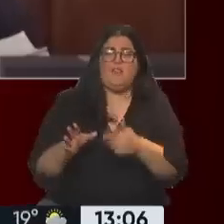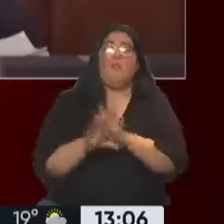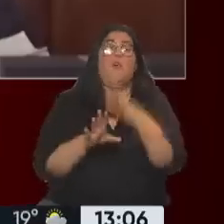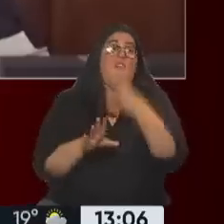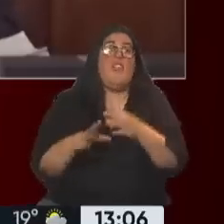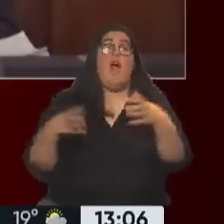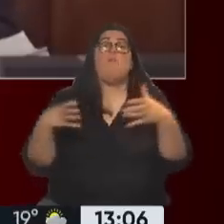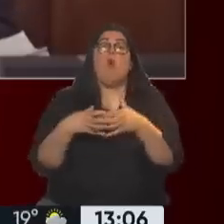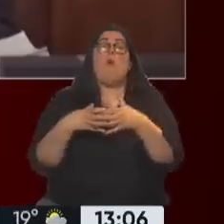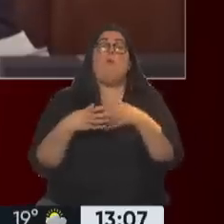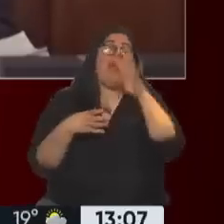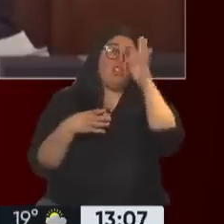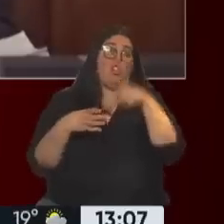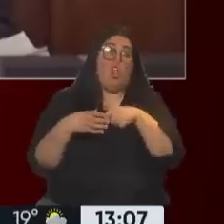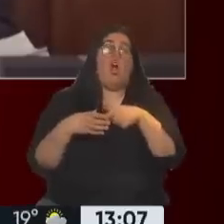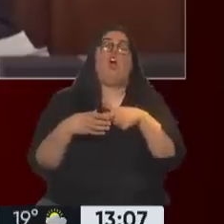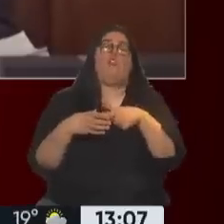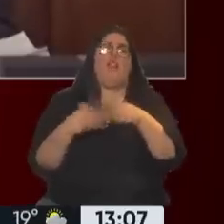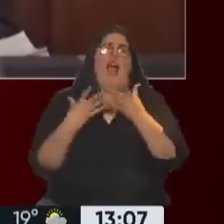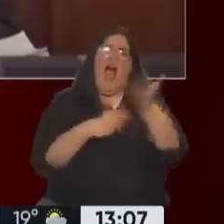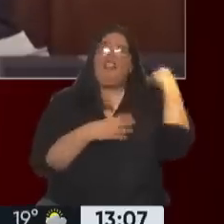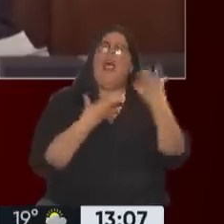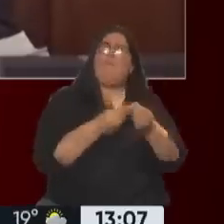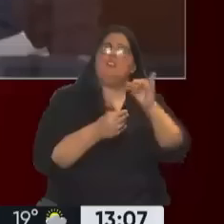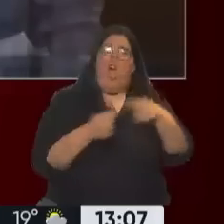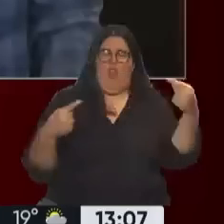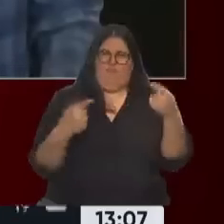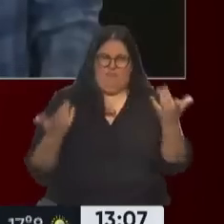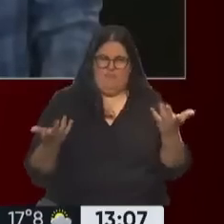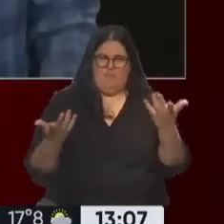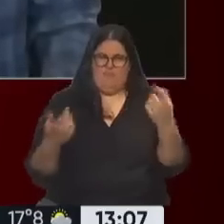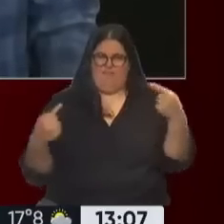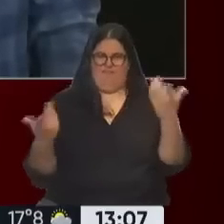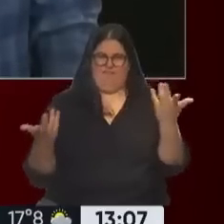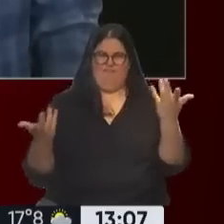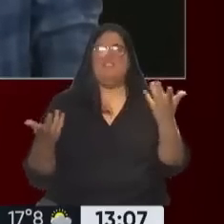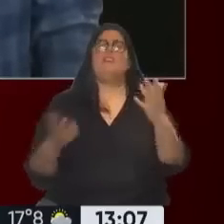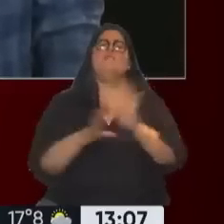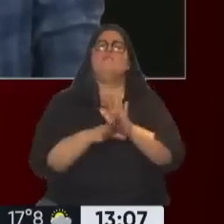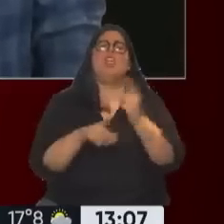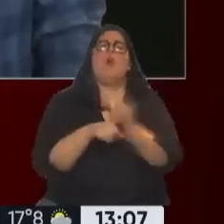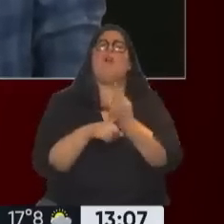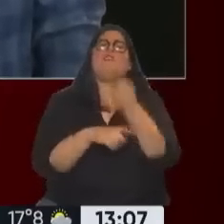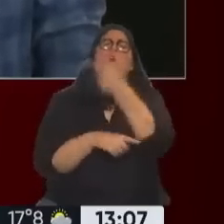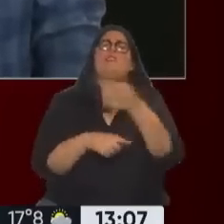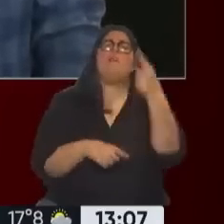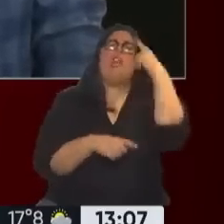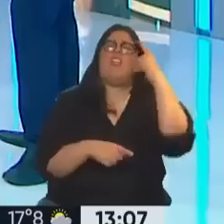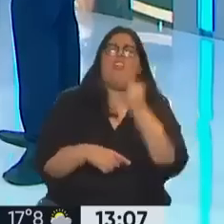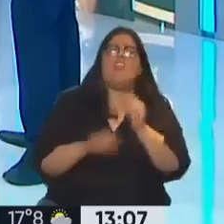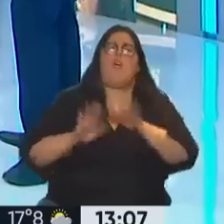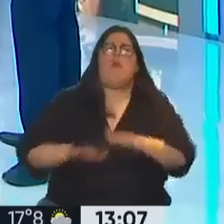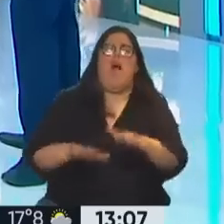indígena apoyó aquello. Entonces es bastante inconsecuente. Y no puedes tener una semana, 10 días de paro violento, destrucción de